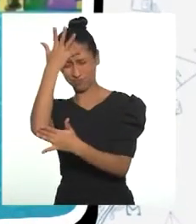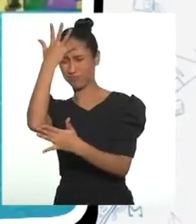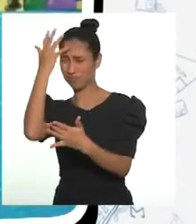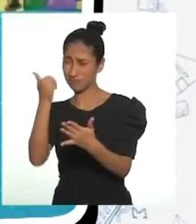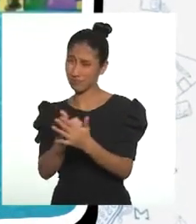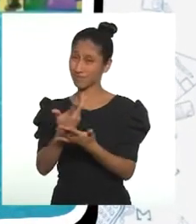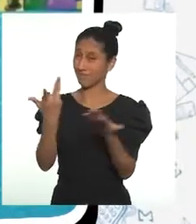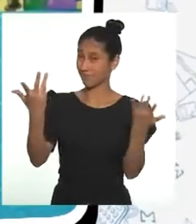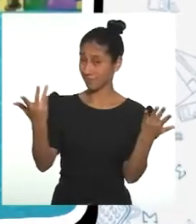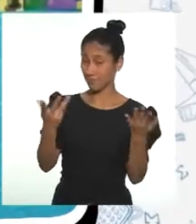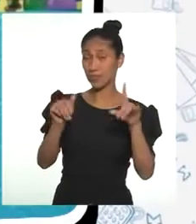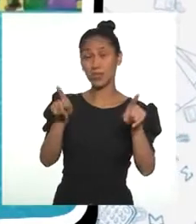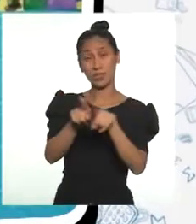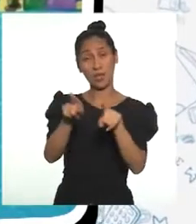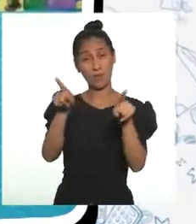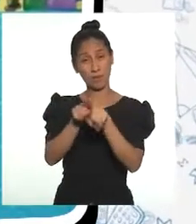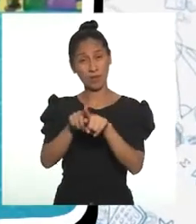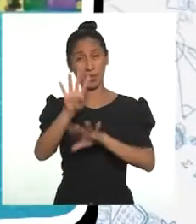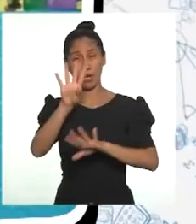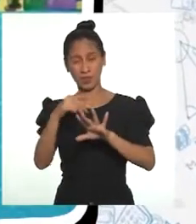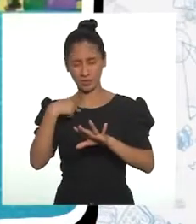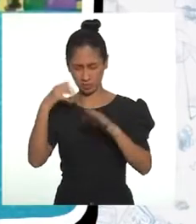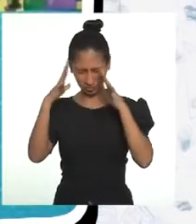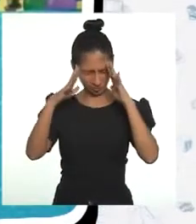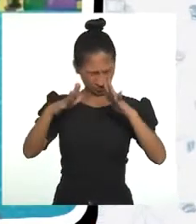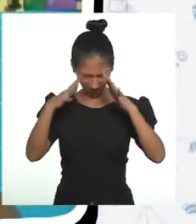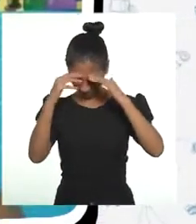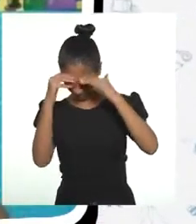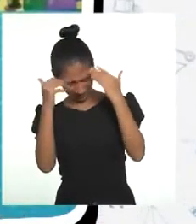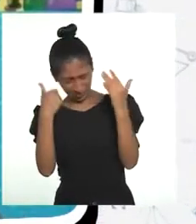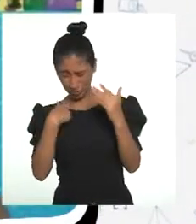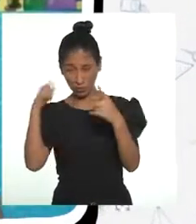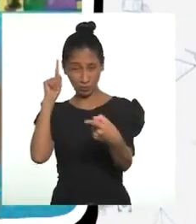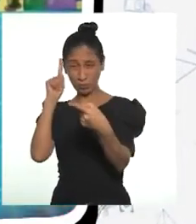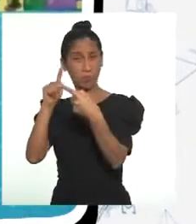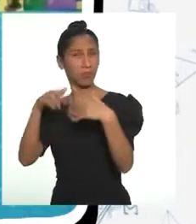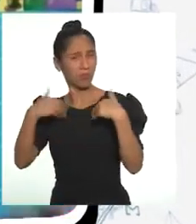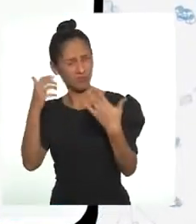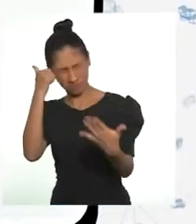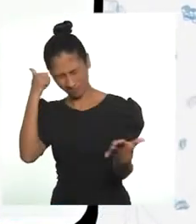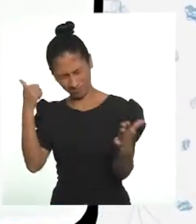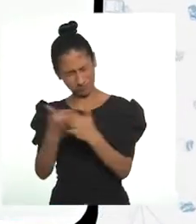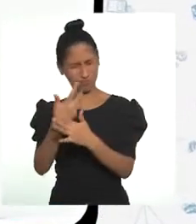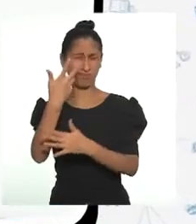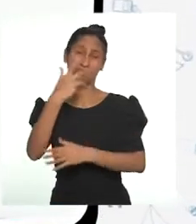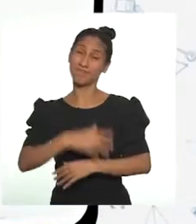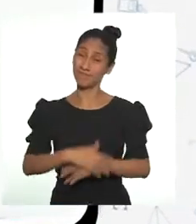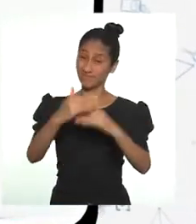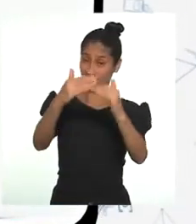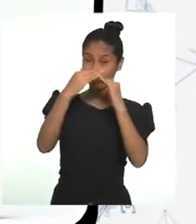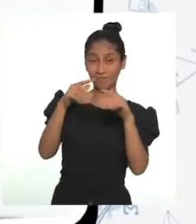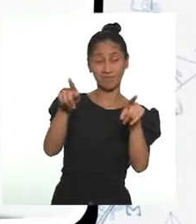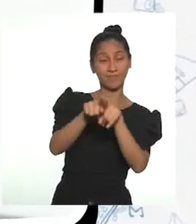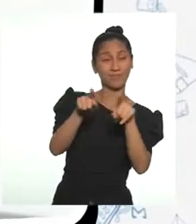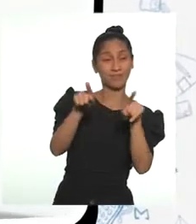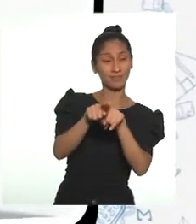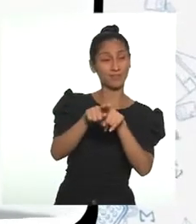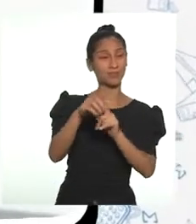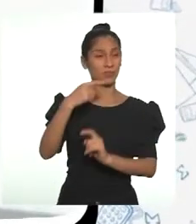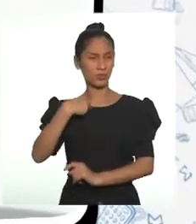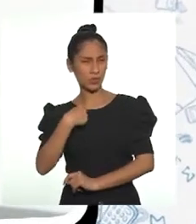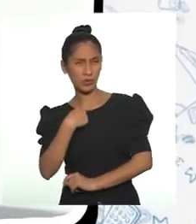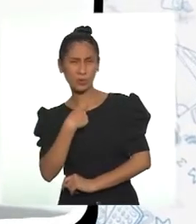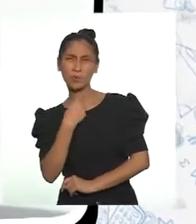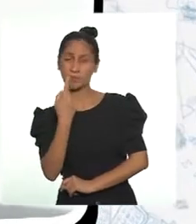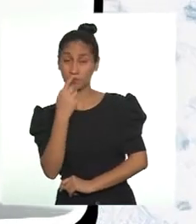nuestra persona, mostrando baja concentración y negatividad en nuestra autoestima. Hola, si yo descubro